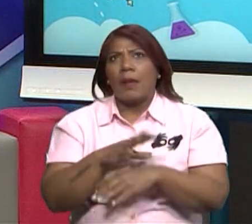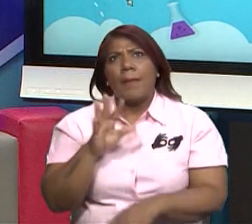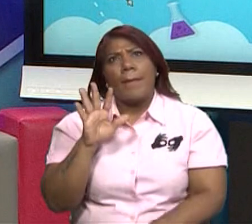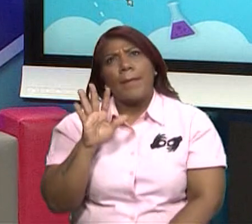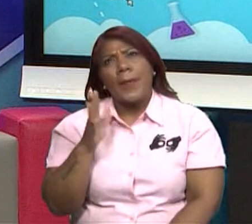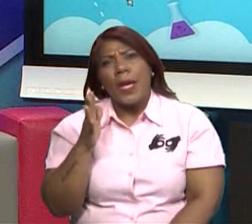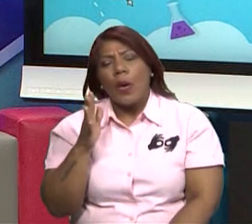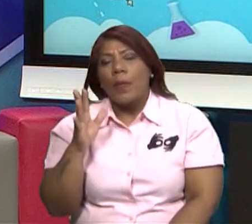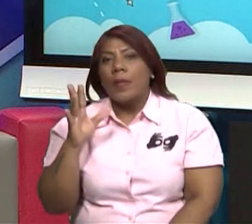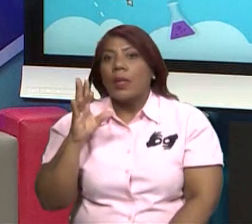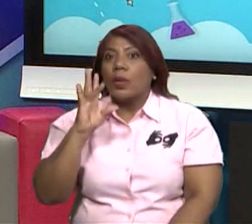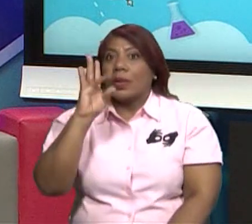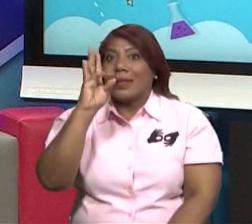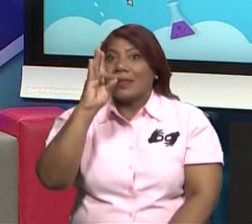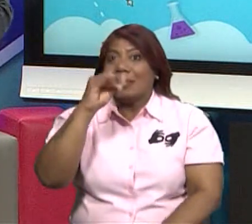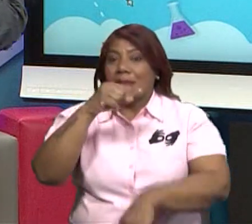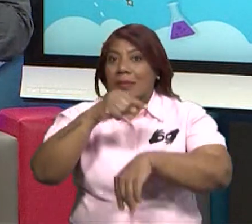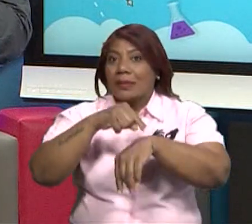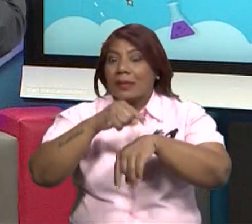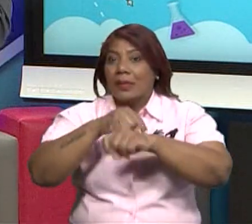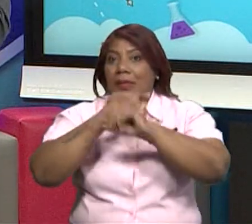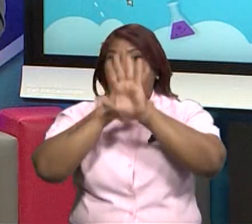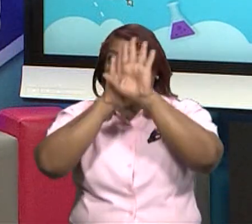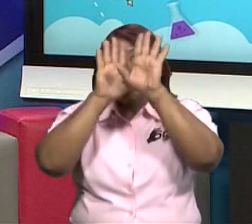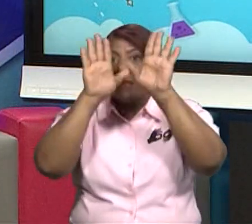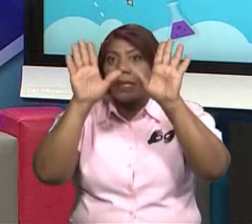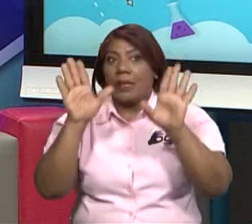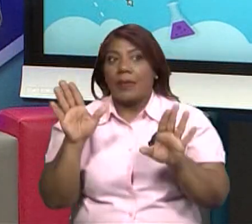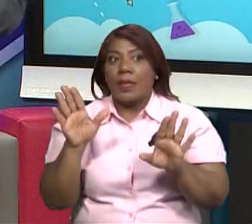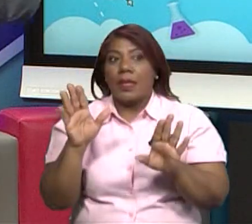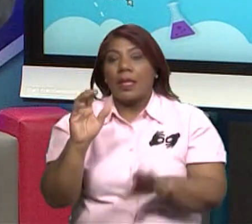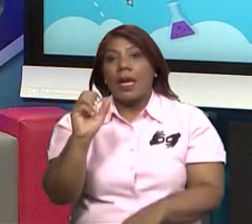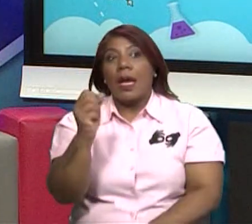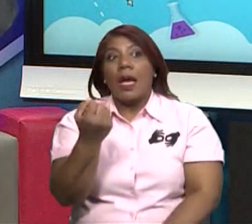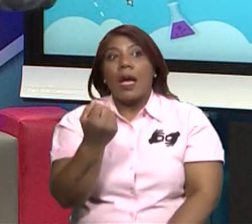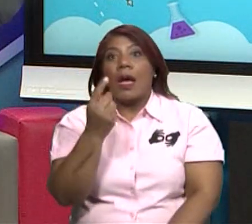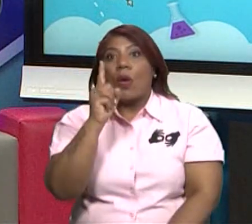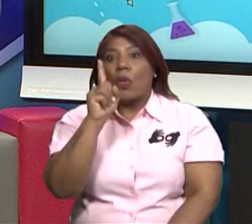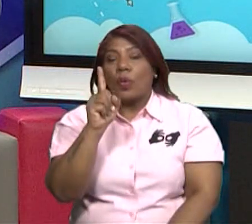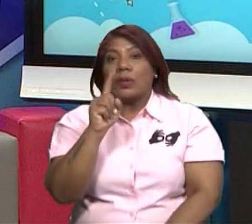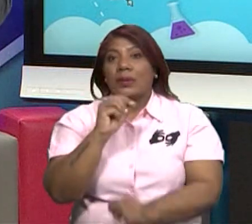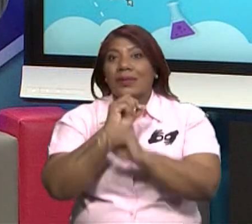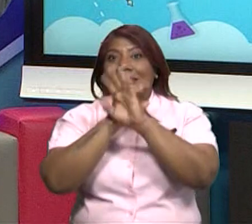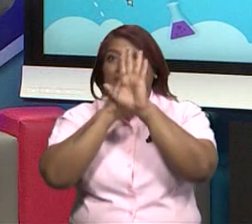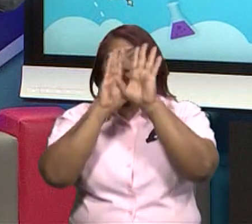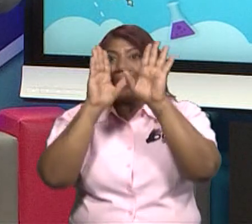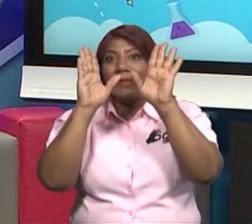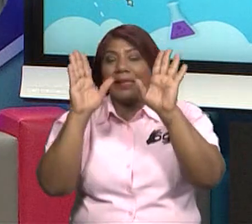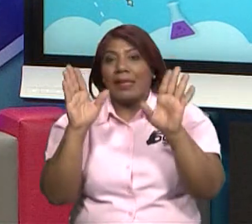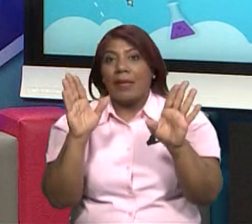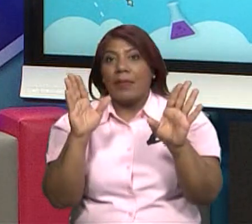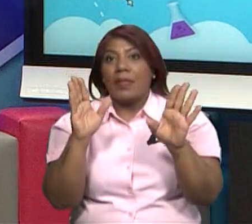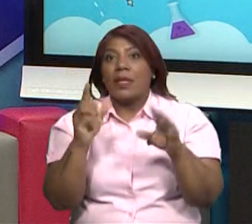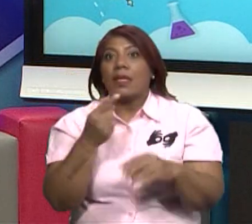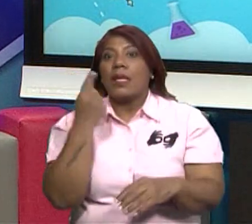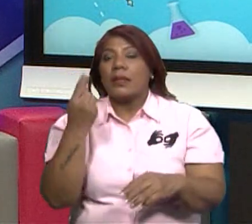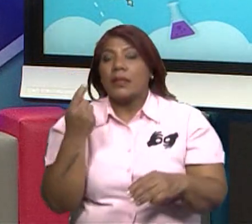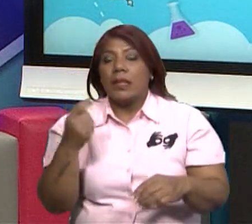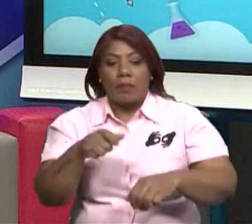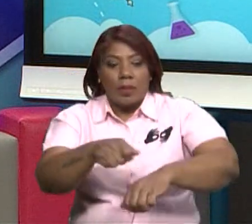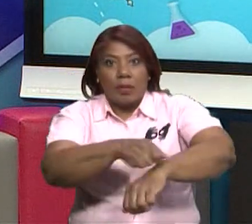once de la mañana, tú tenías que andar abrigado, allá en Cerro Punta, en Volcán. Tenías que estar abrigado.